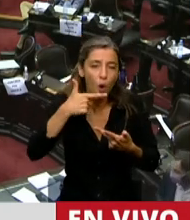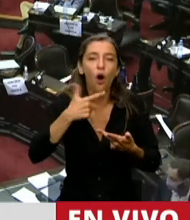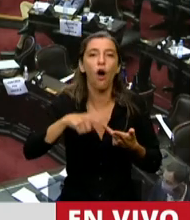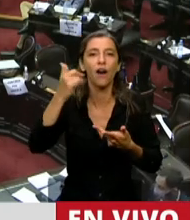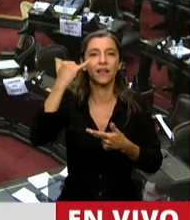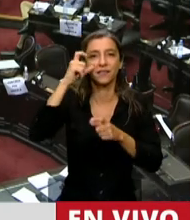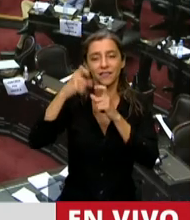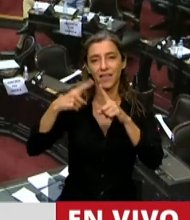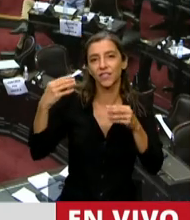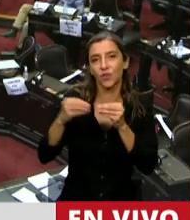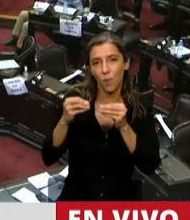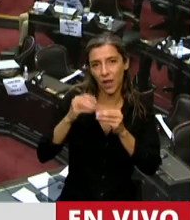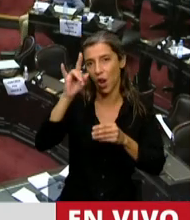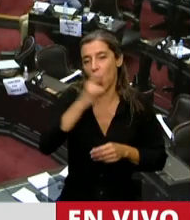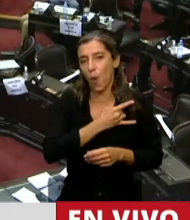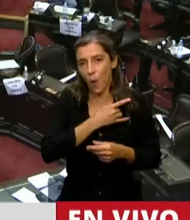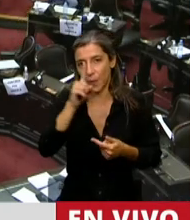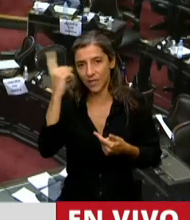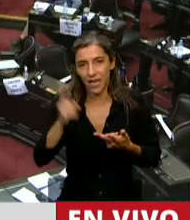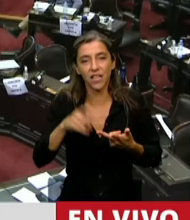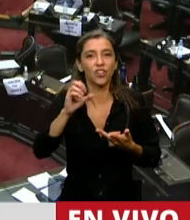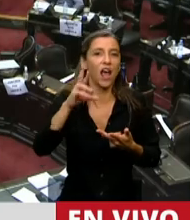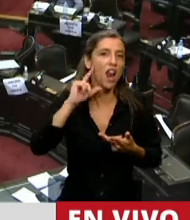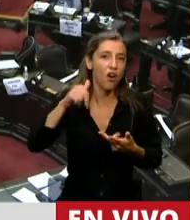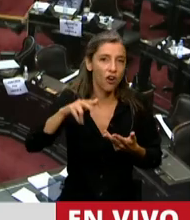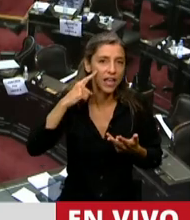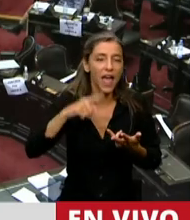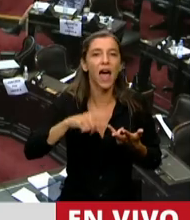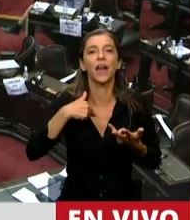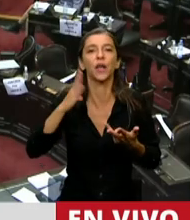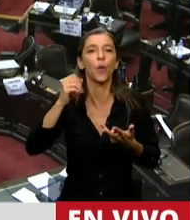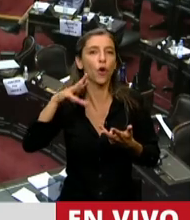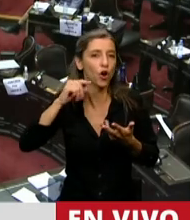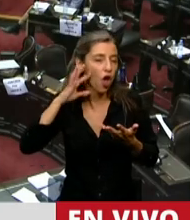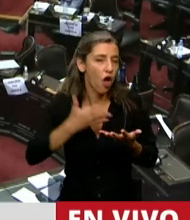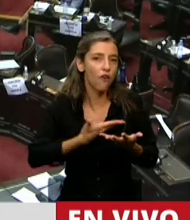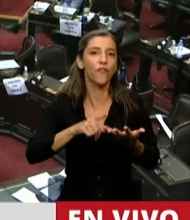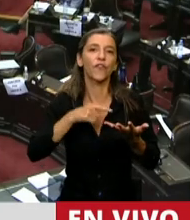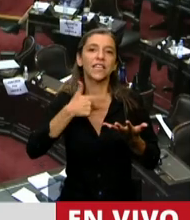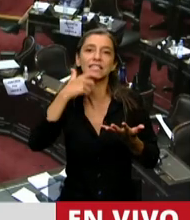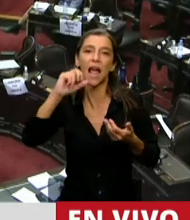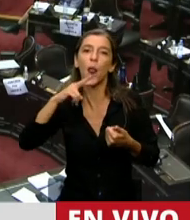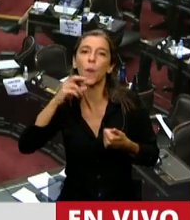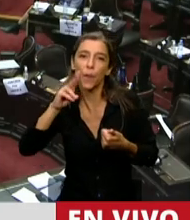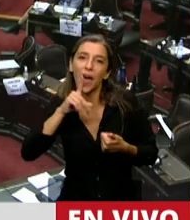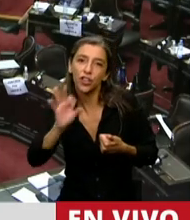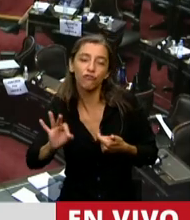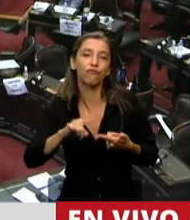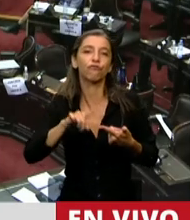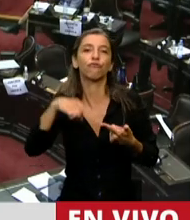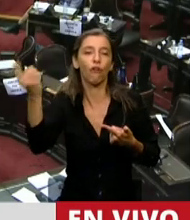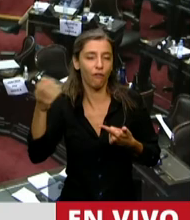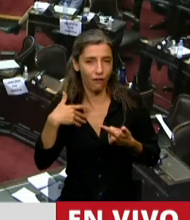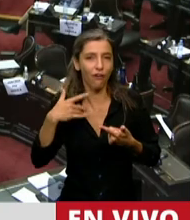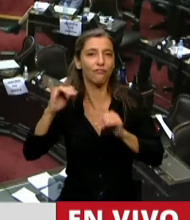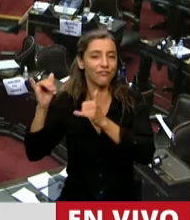de la Universidad Nacional, Rafael Oriani, Adrián Bocnov, Augusto Salvato, un joven emprendedor, Mario